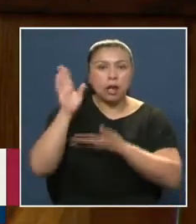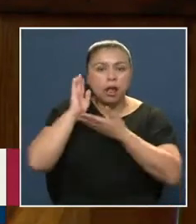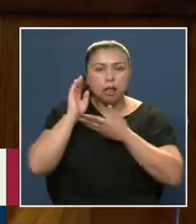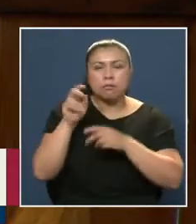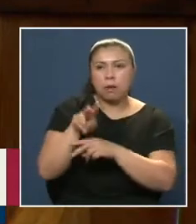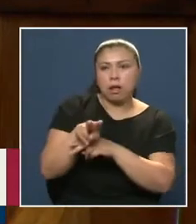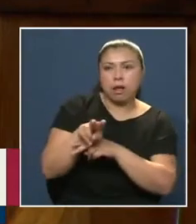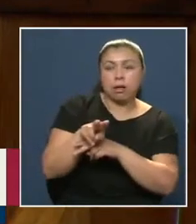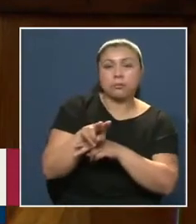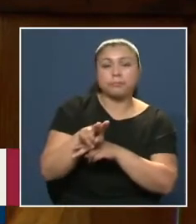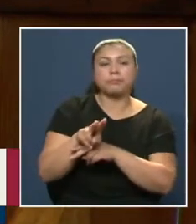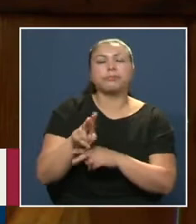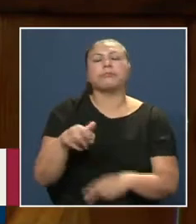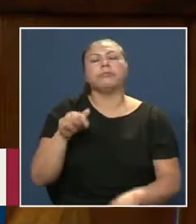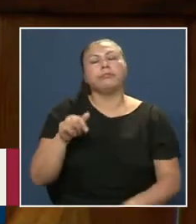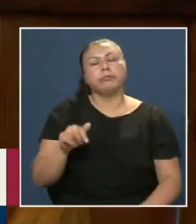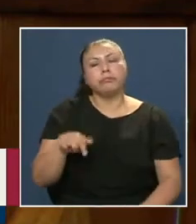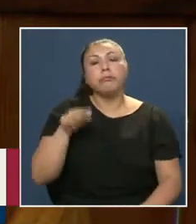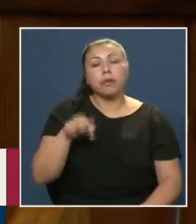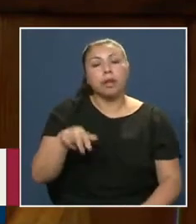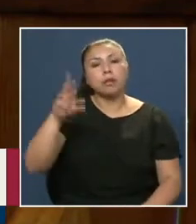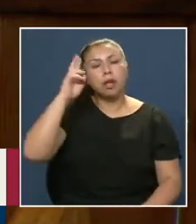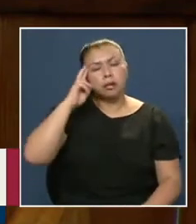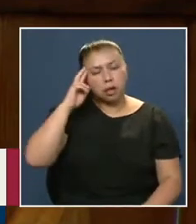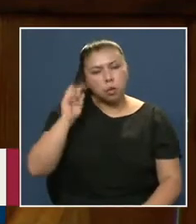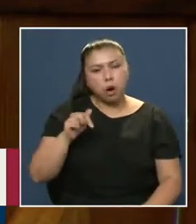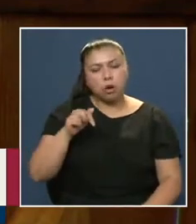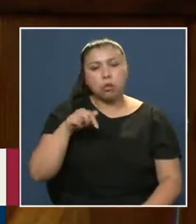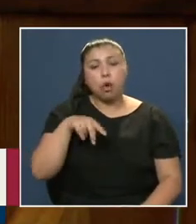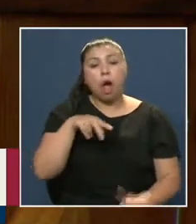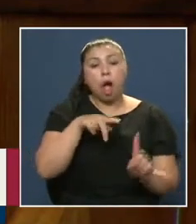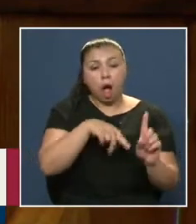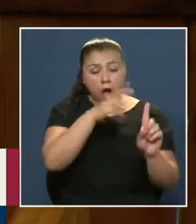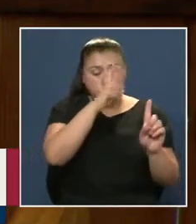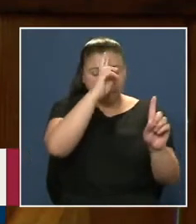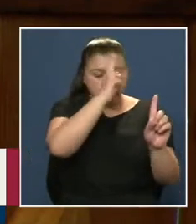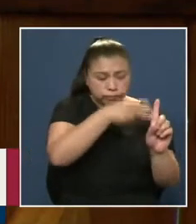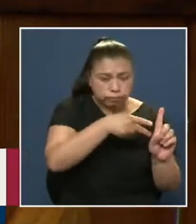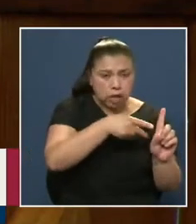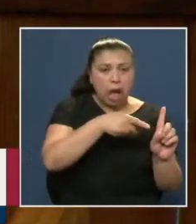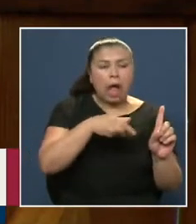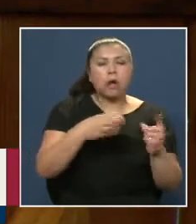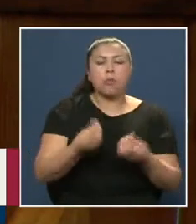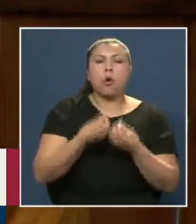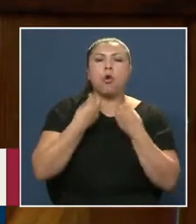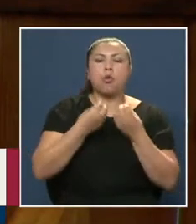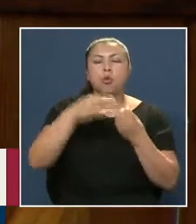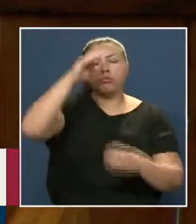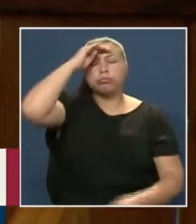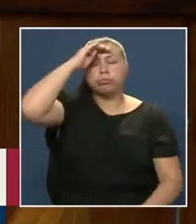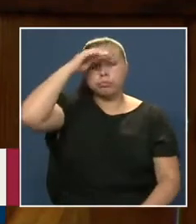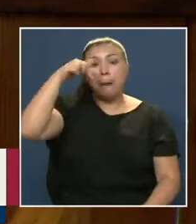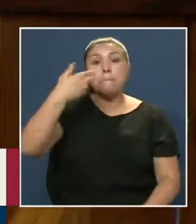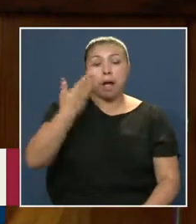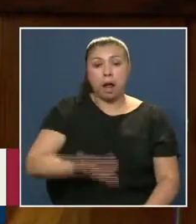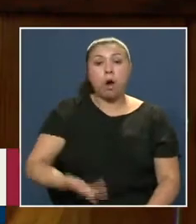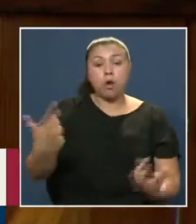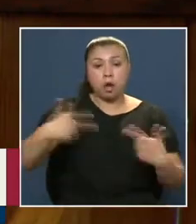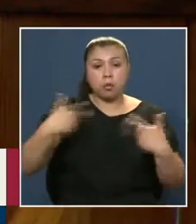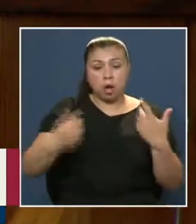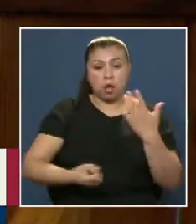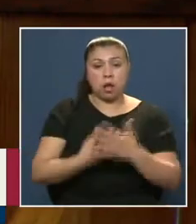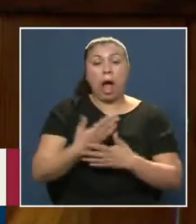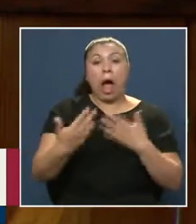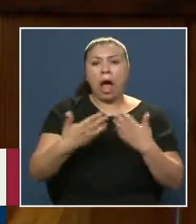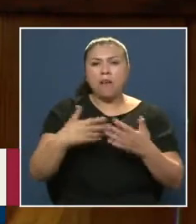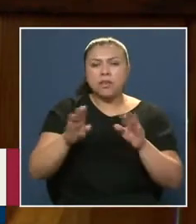Que este homenaje Y recuerdo A Don Juan Luis Maurán Novela Sea un bálsamo Esperanzador Para la política Actual A veces